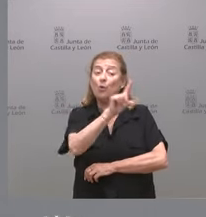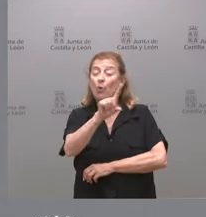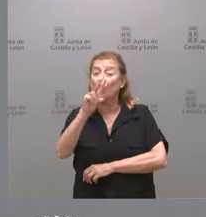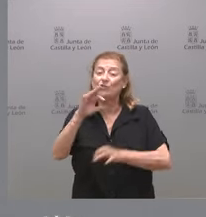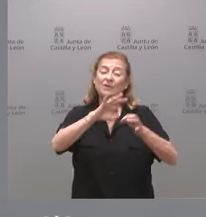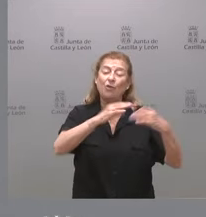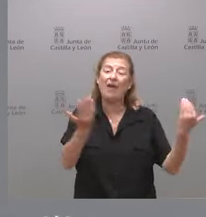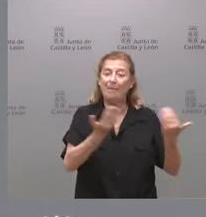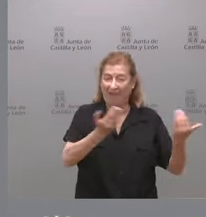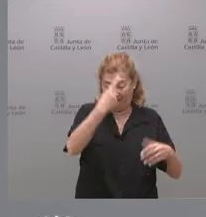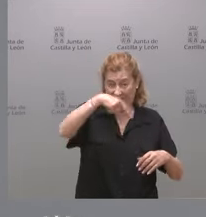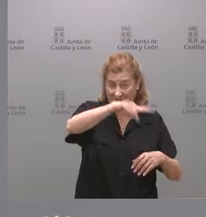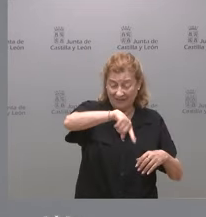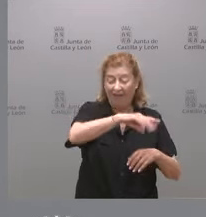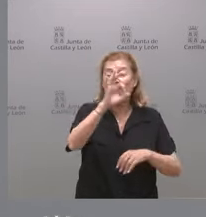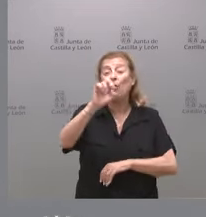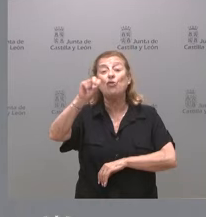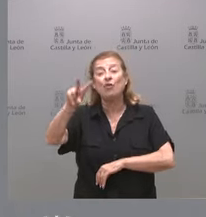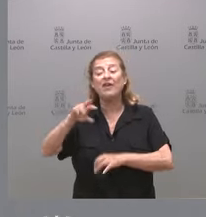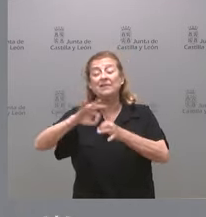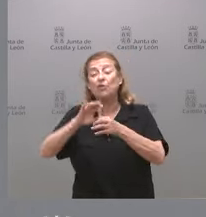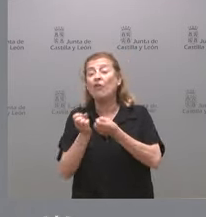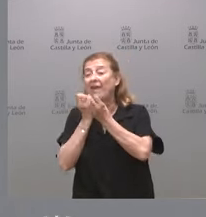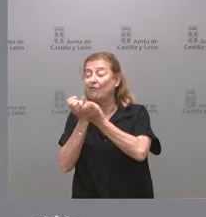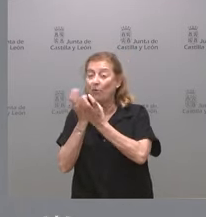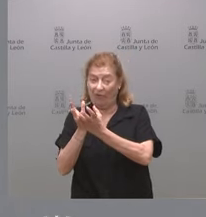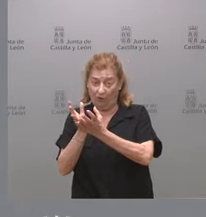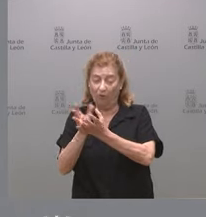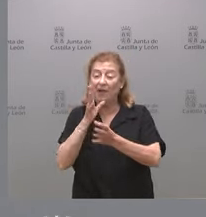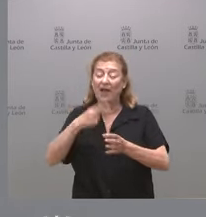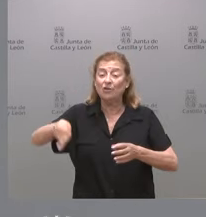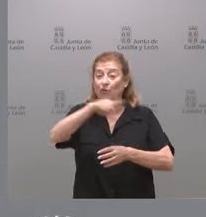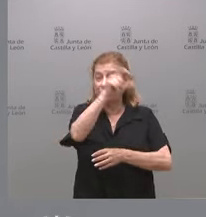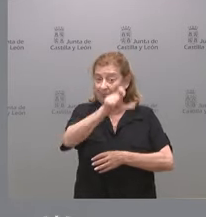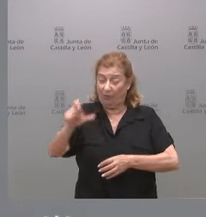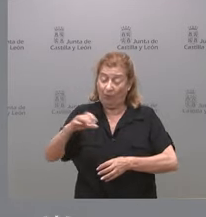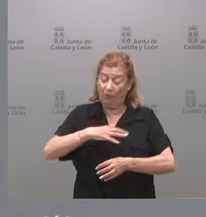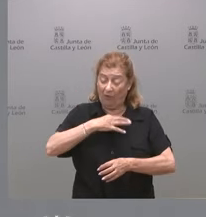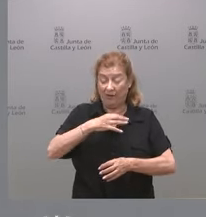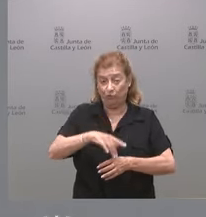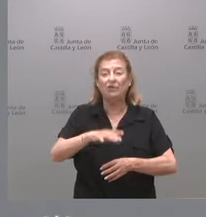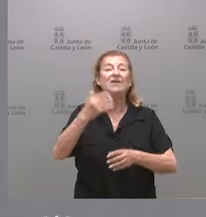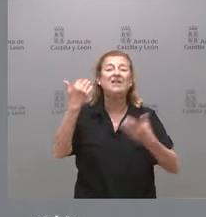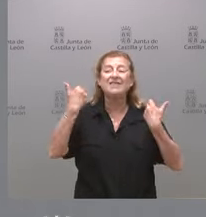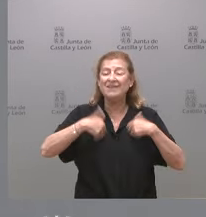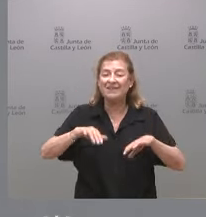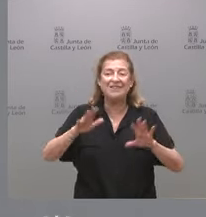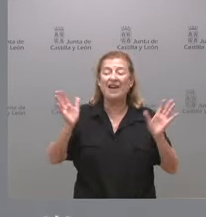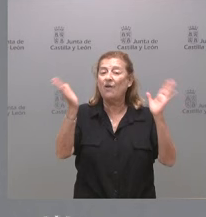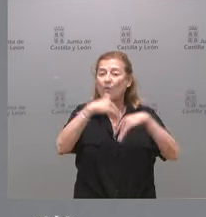servicio de emergencia, como saben ustedes, y el 012 es el servicio de información al conjunto de la ciudadanía. Que ya no le llamamos